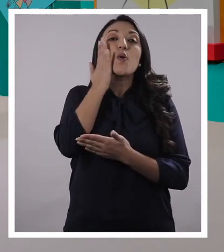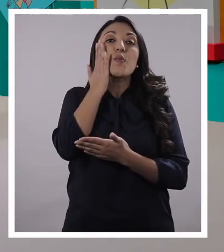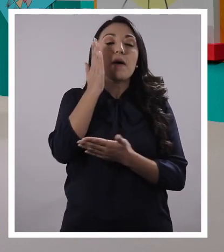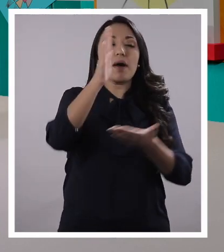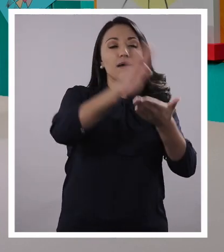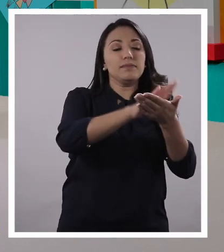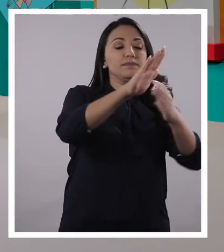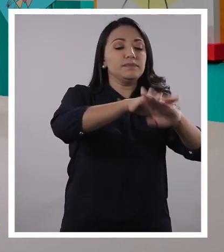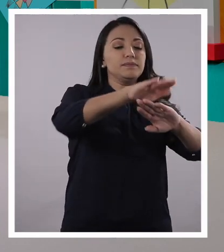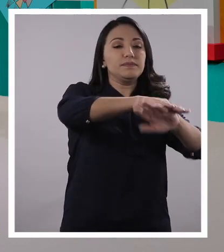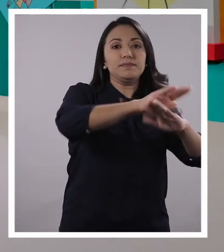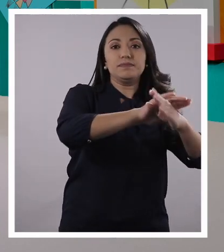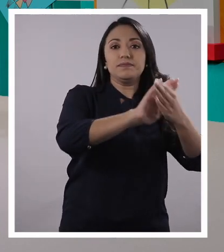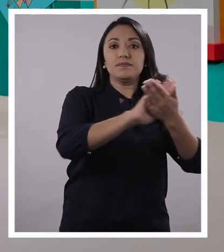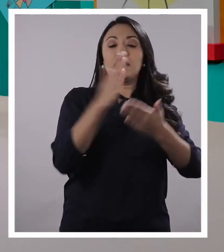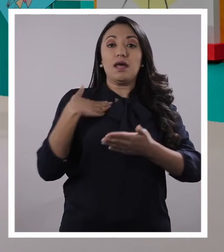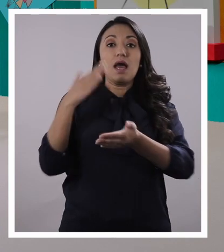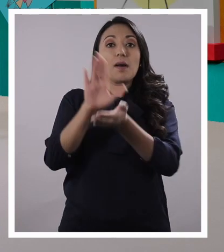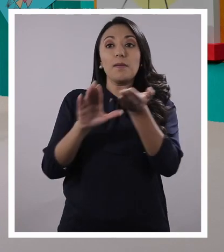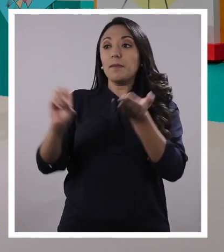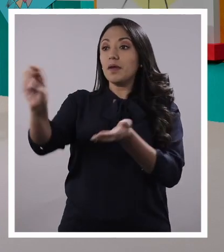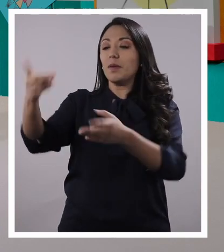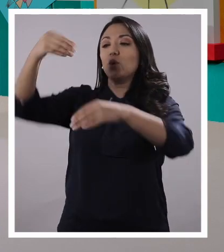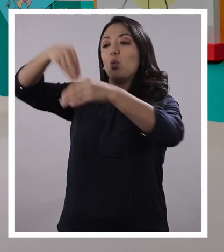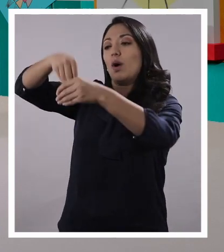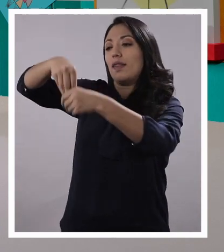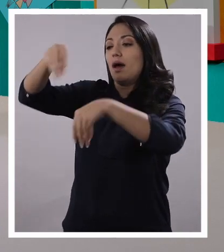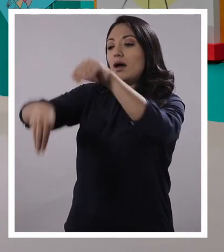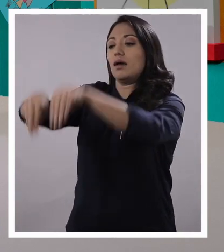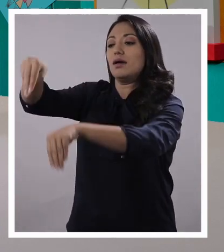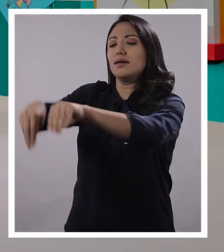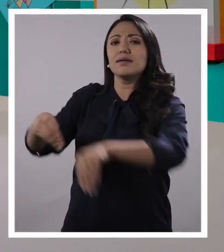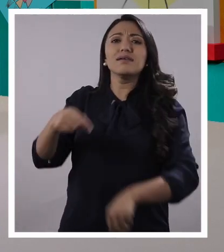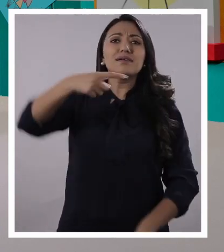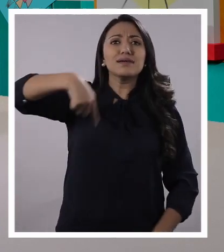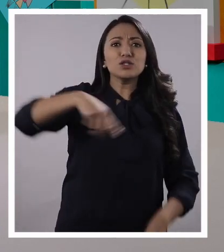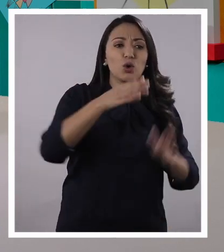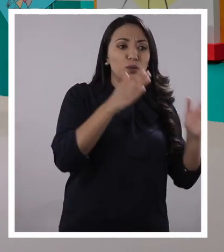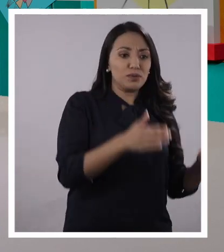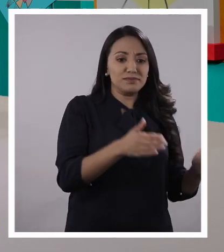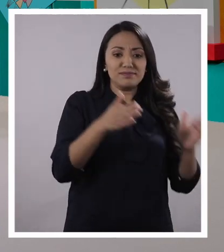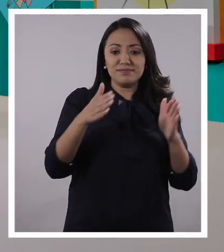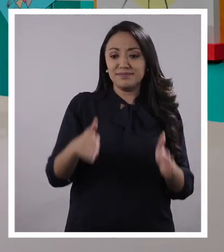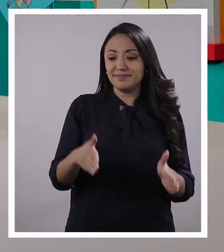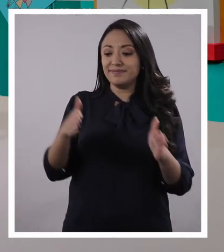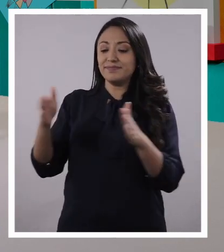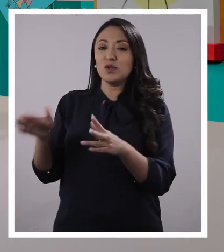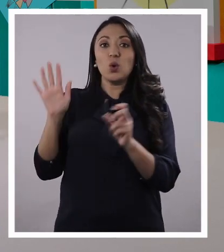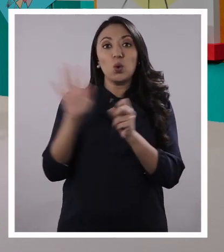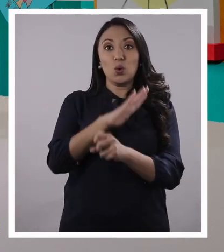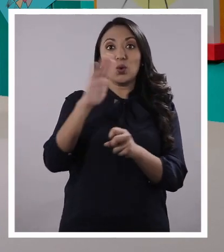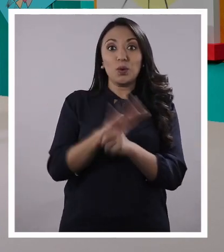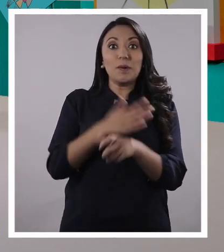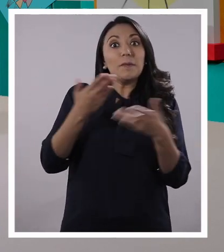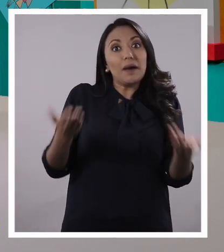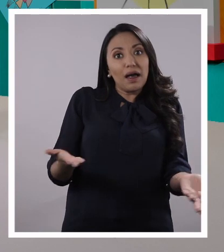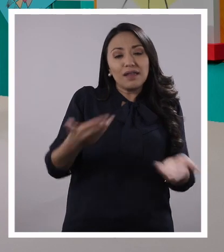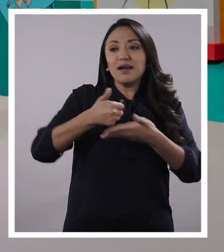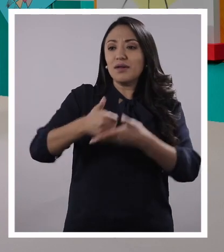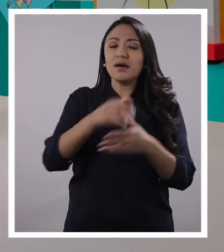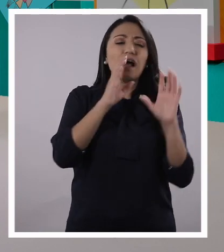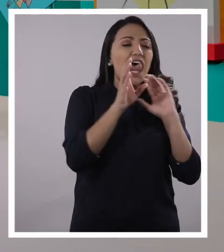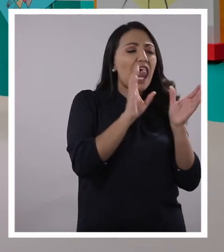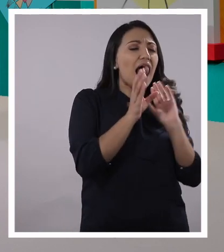a secar los platos y mi hermano comienza a guardar. Entonces, me encanta porque es un momento en que además que estamos ocupados, estamos